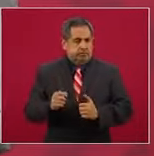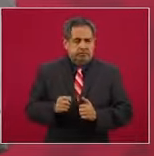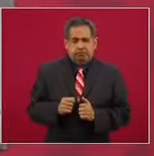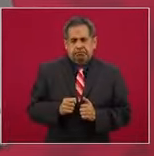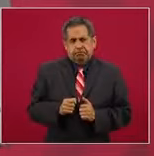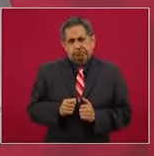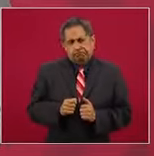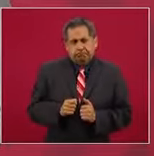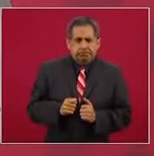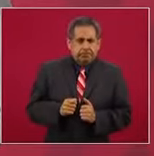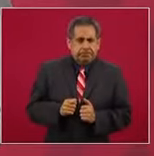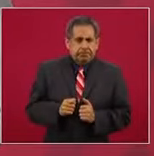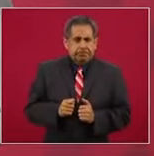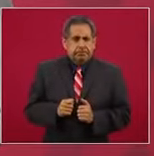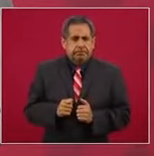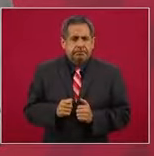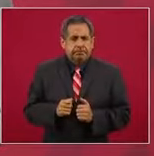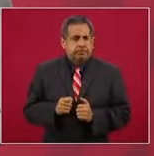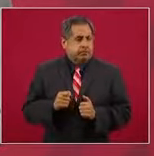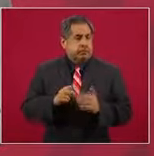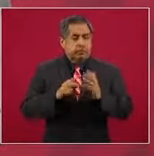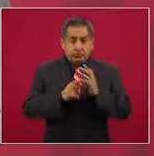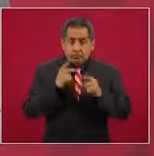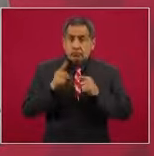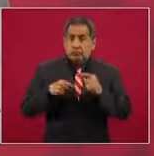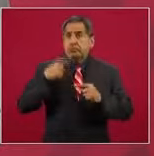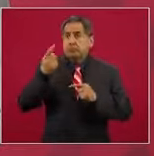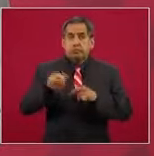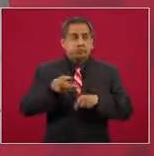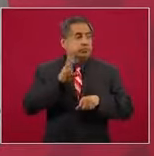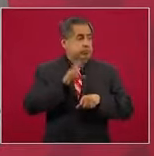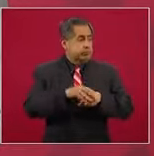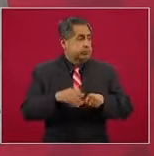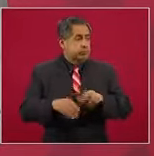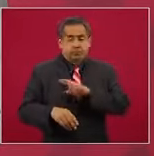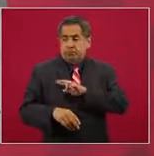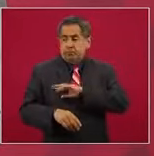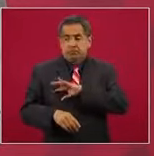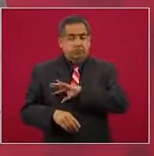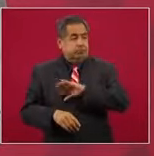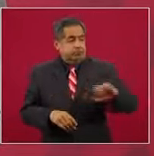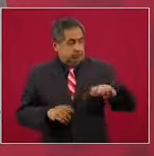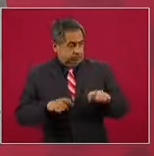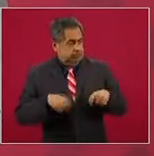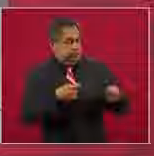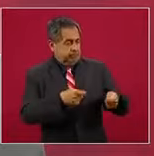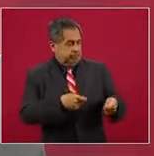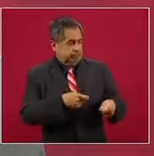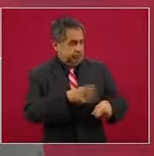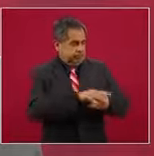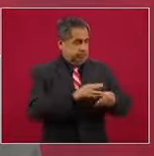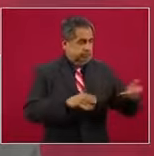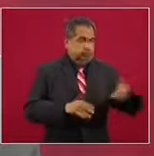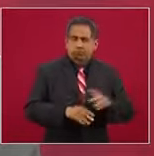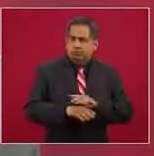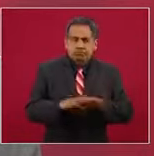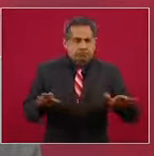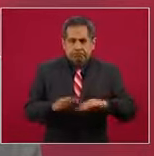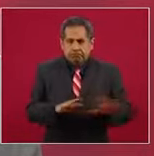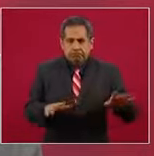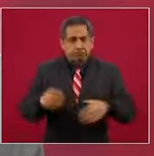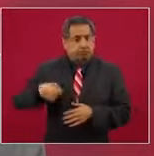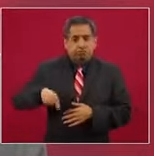ya no permitir que se sigan entregando las playas. Nosotros no hemos entregado